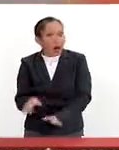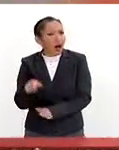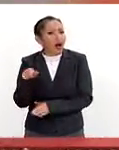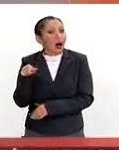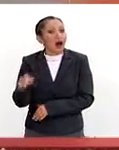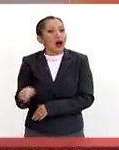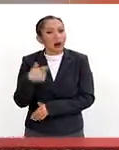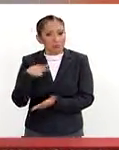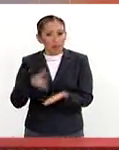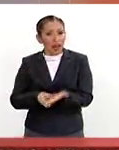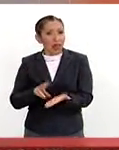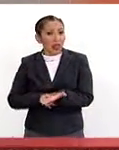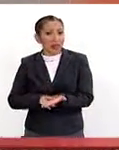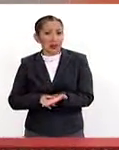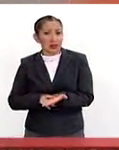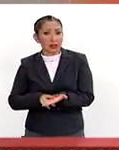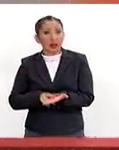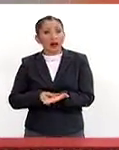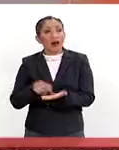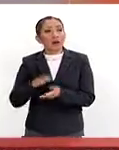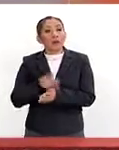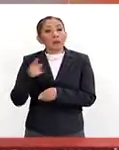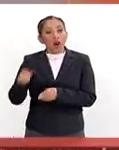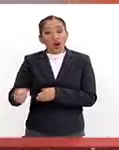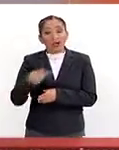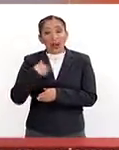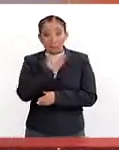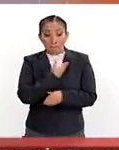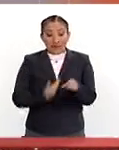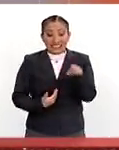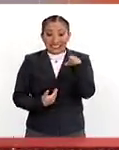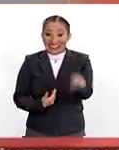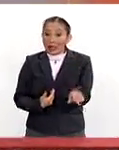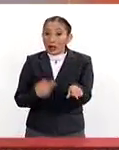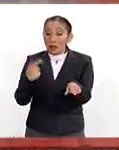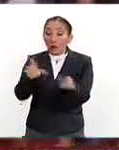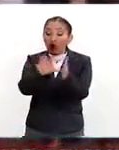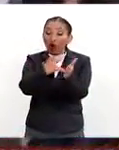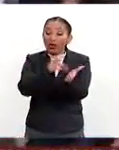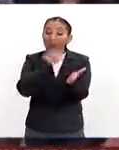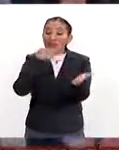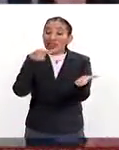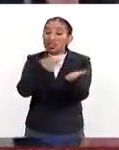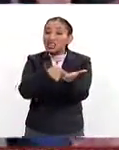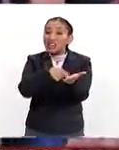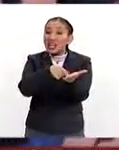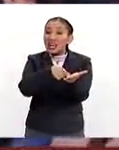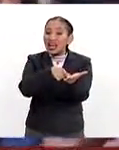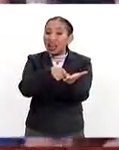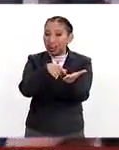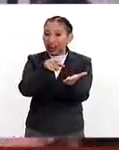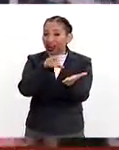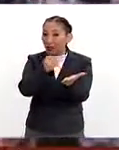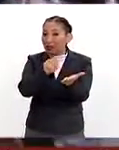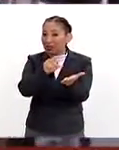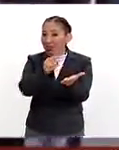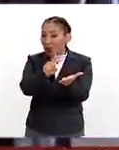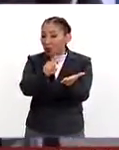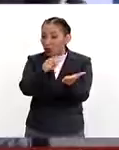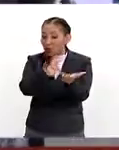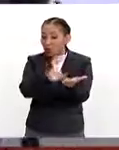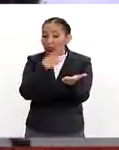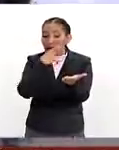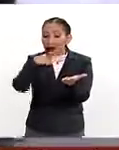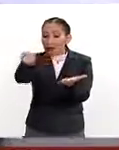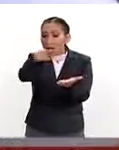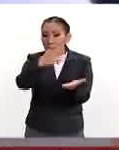que tiene validez, y tiene validez porque el presidente por constitución del 91 está en